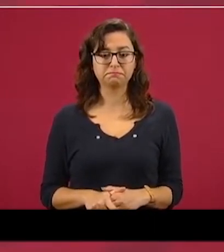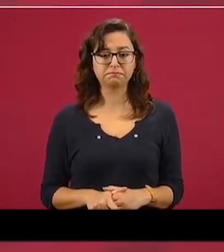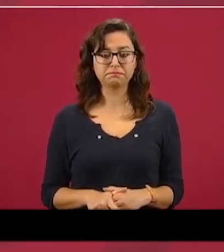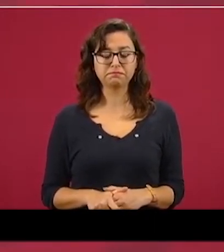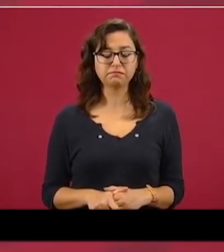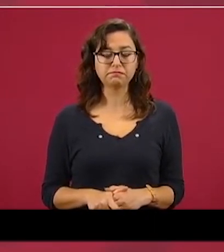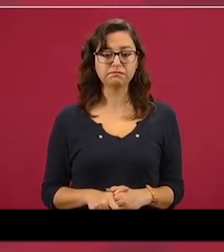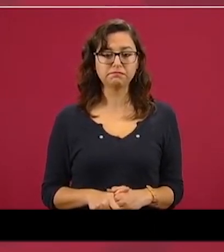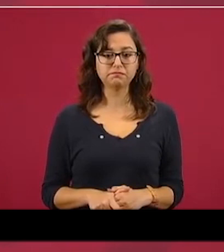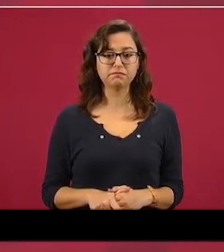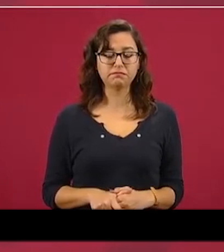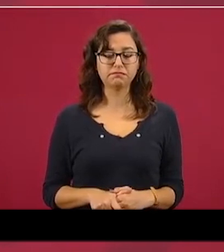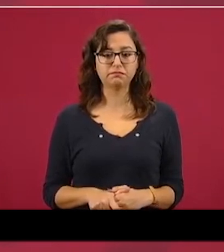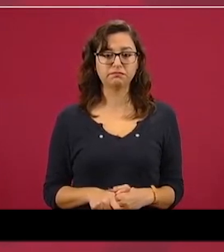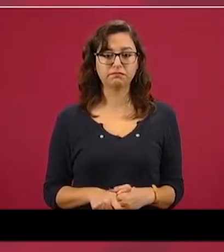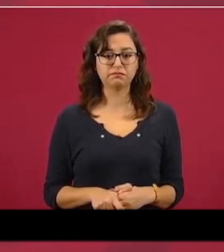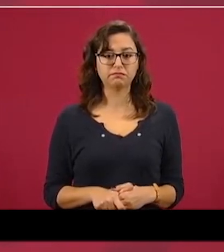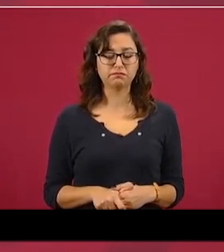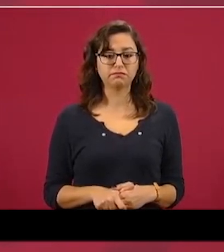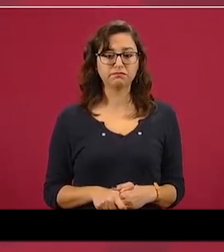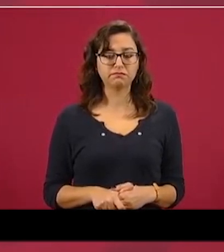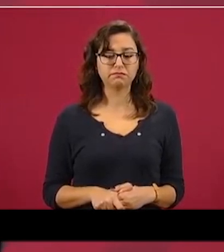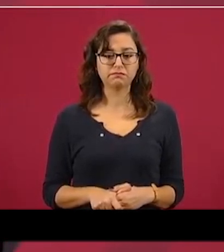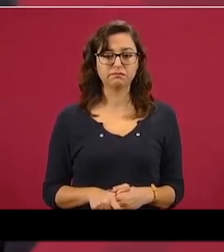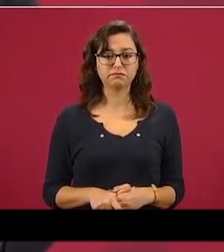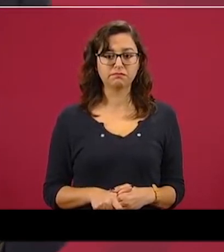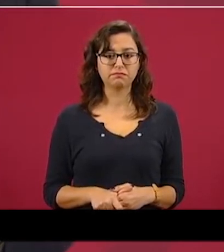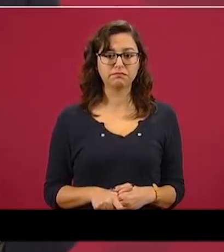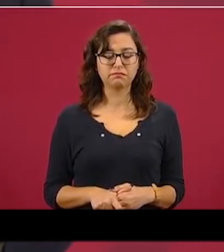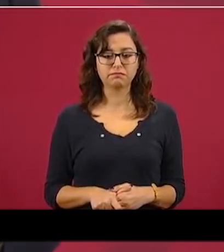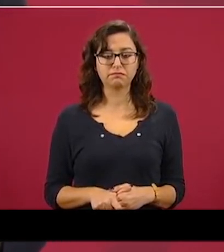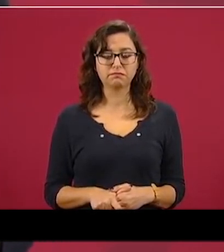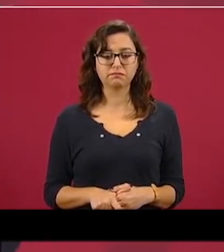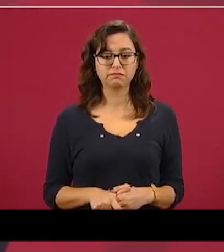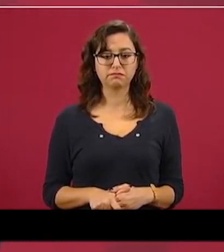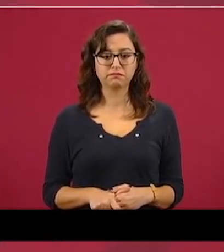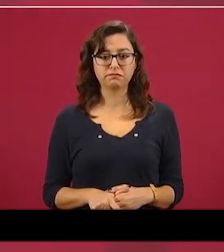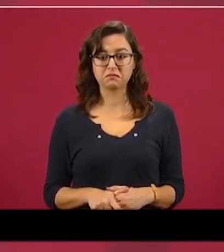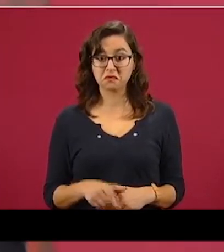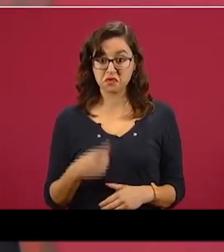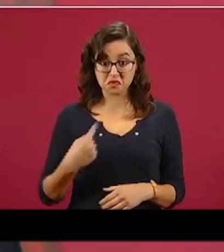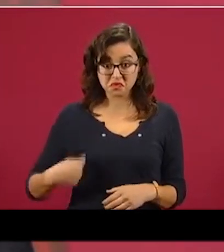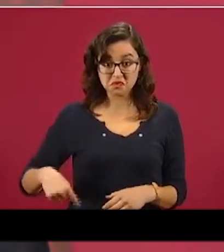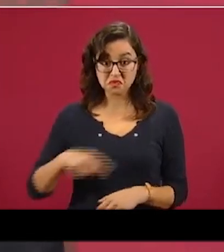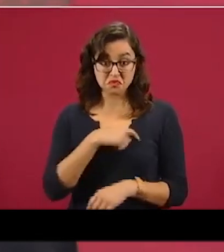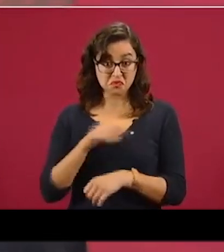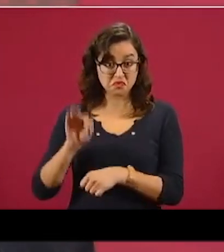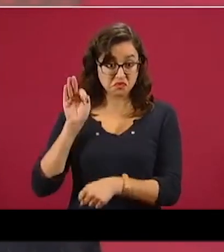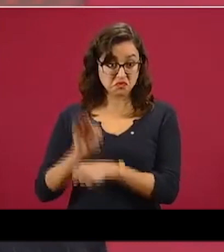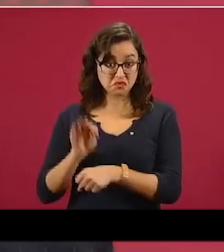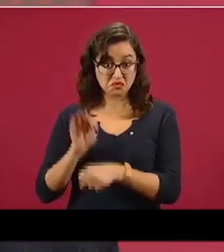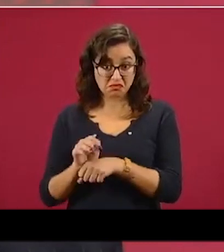encubrir a nadie,